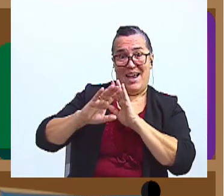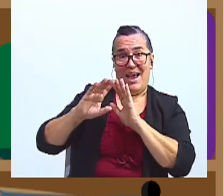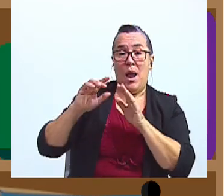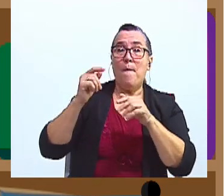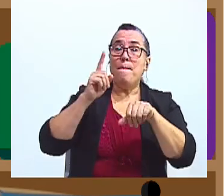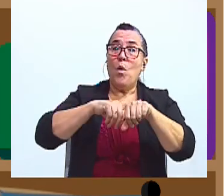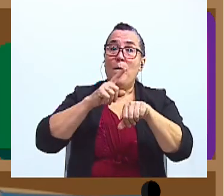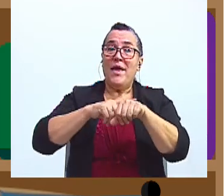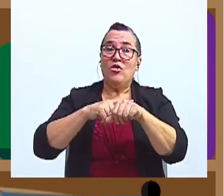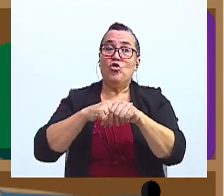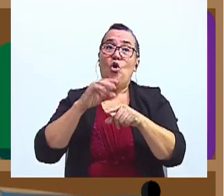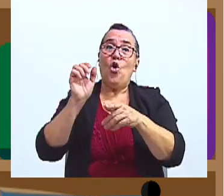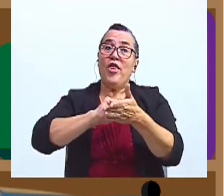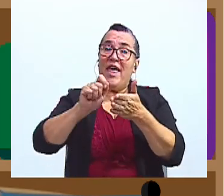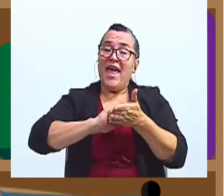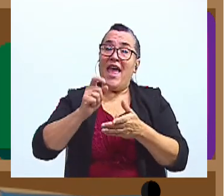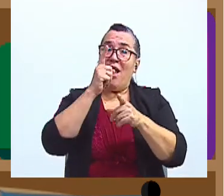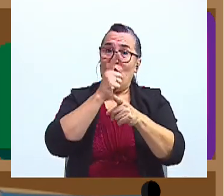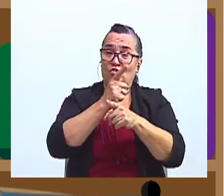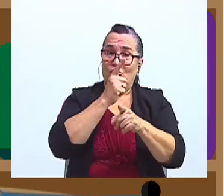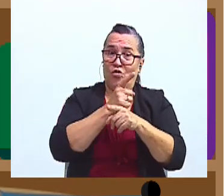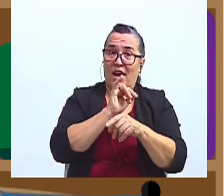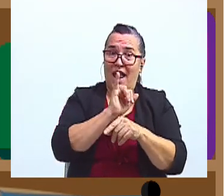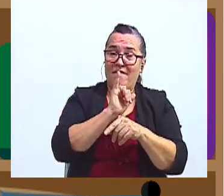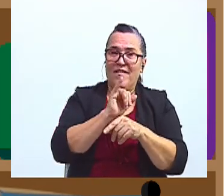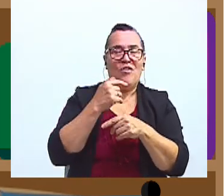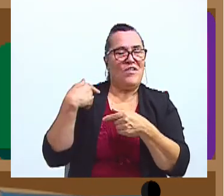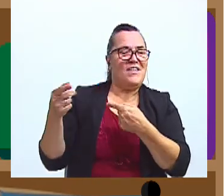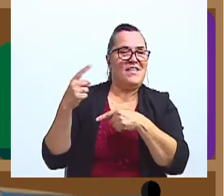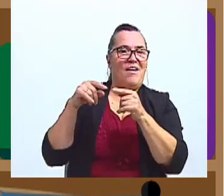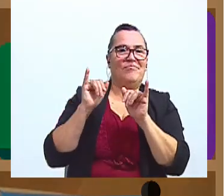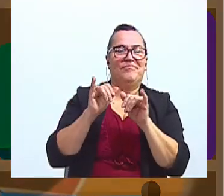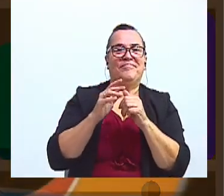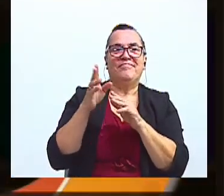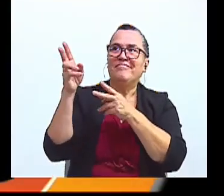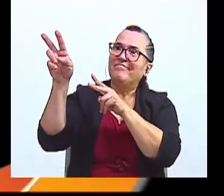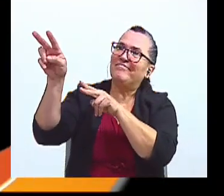ortográfico, ¿les parece? Entonces vámonos al momento ortográfico y ya volvemos.